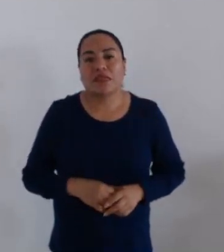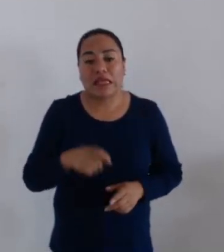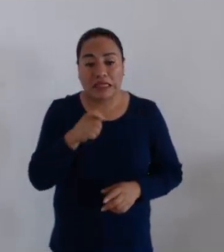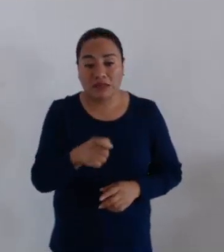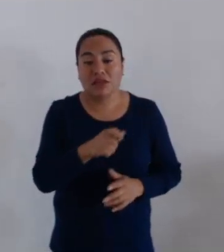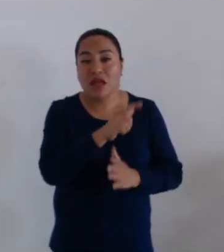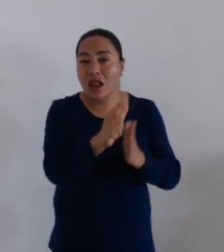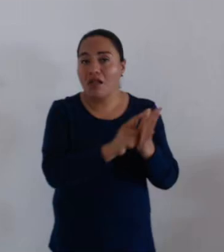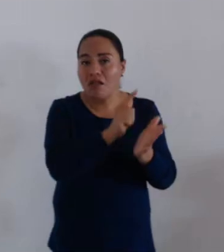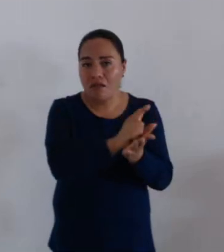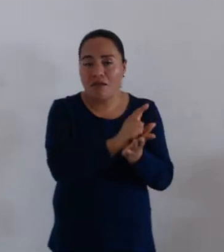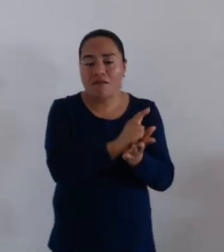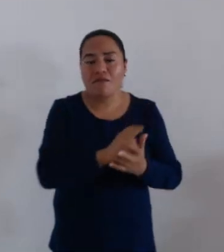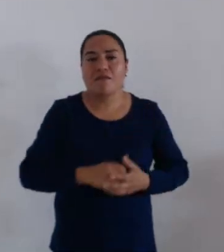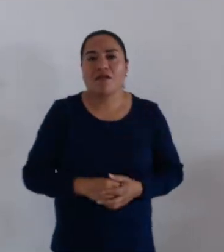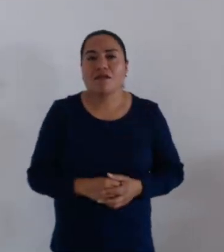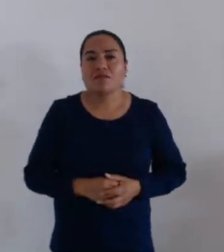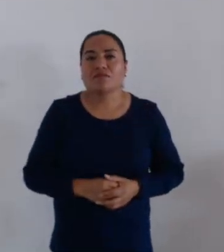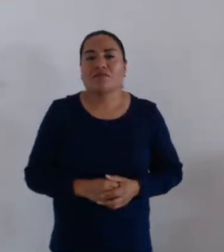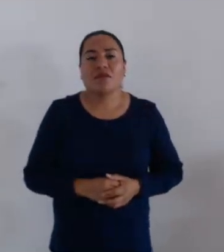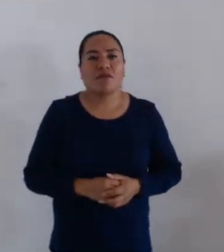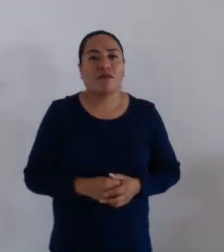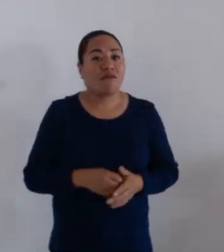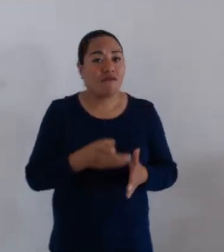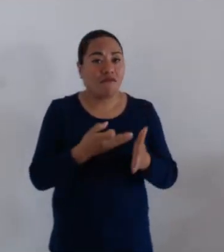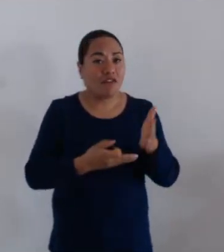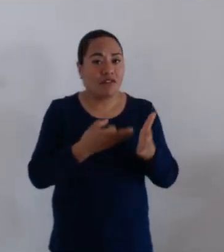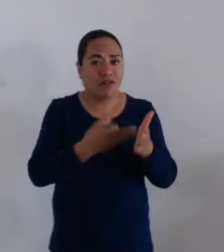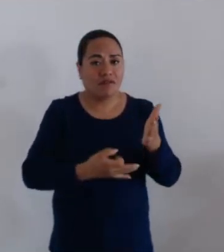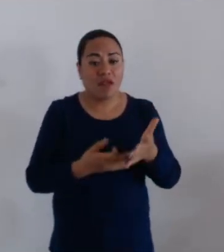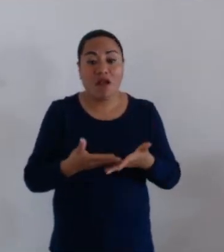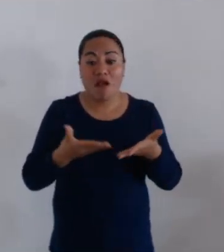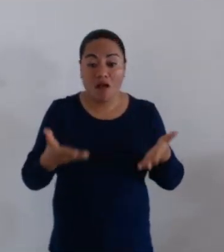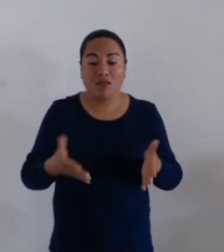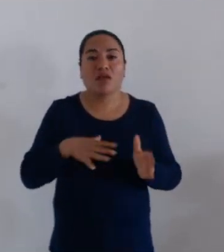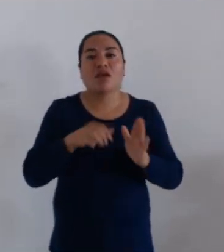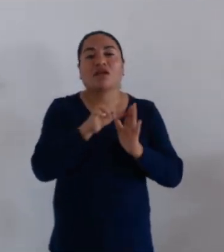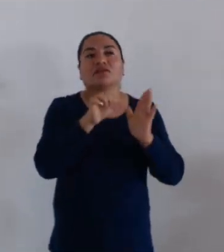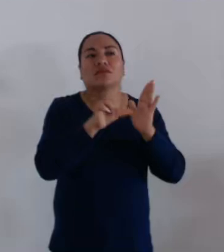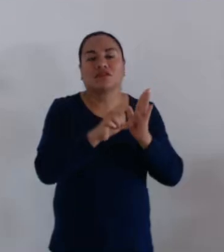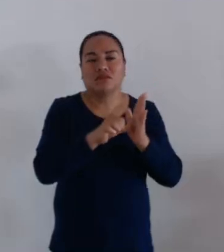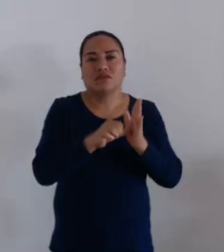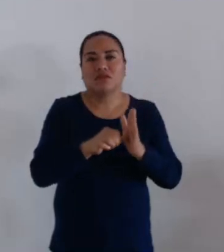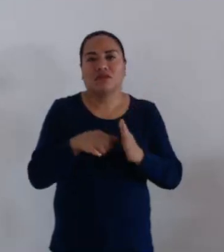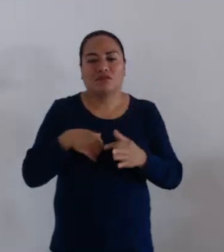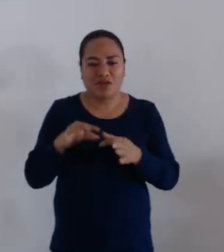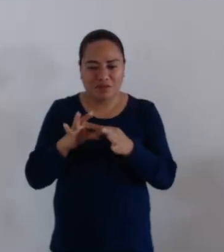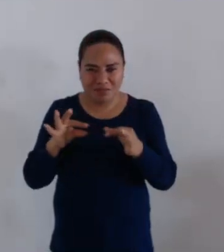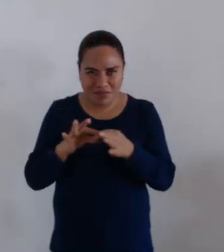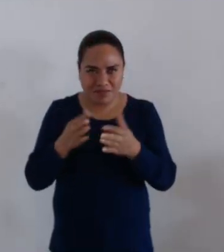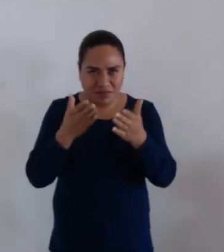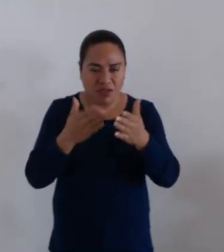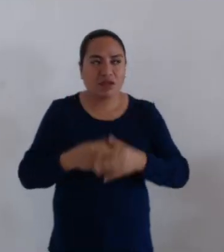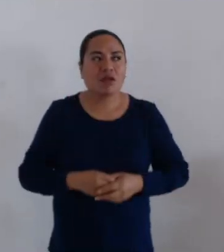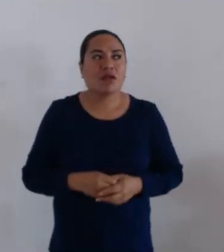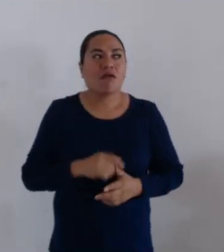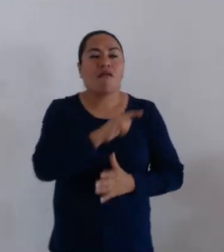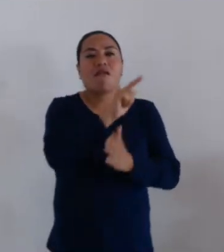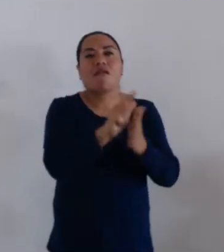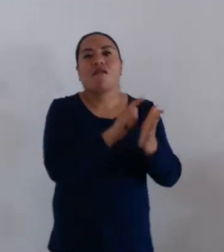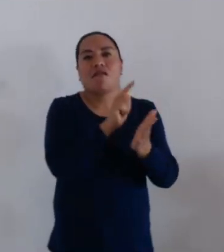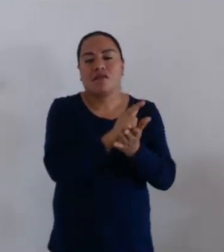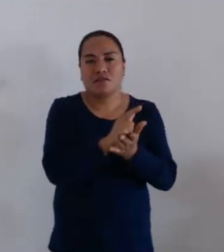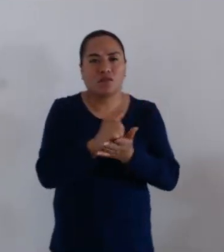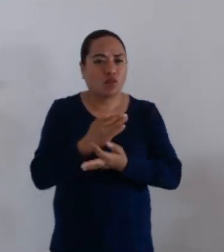decreto faltaba. Ahora, ya conforme al artículo que acabo de señalar, más la Ley General